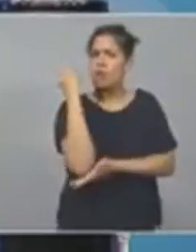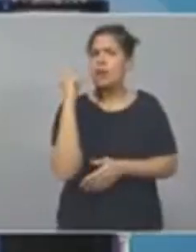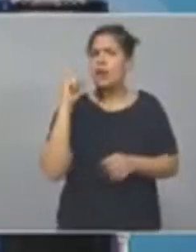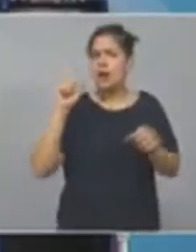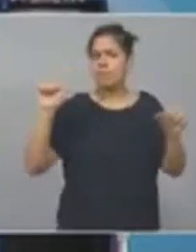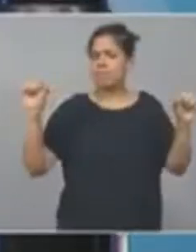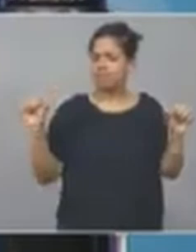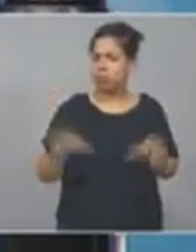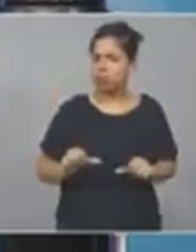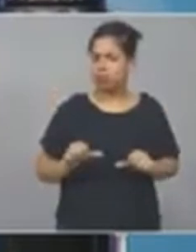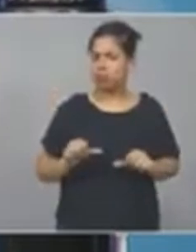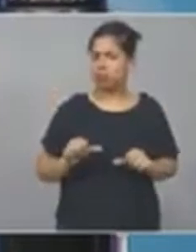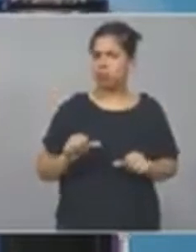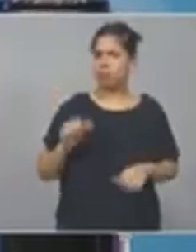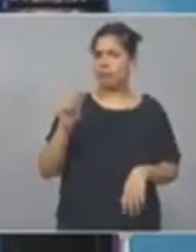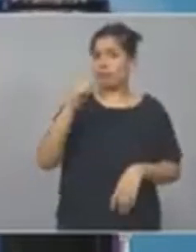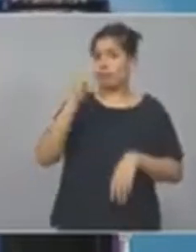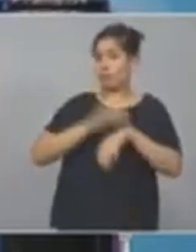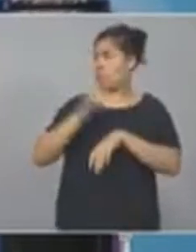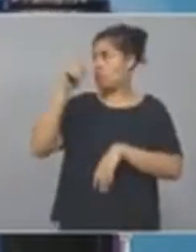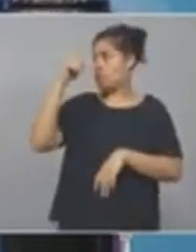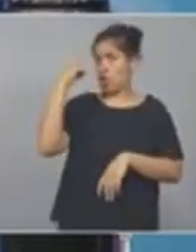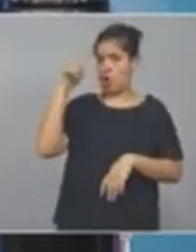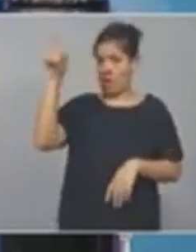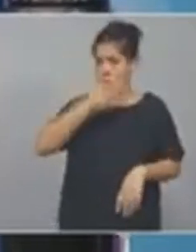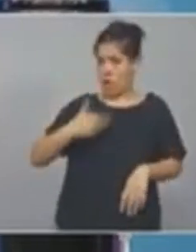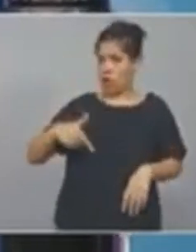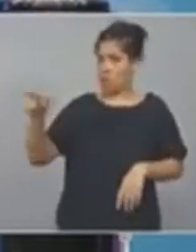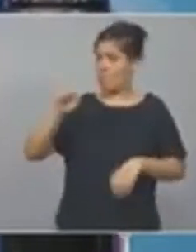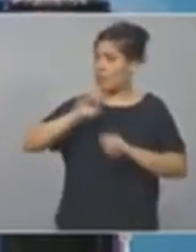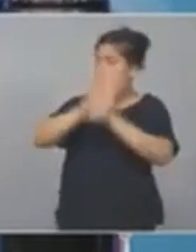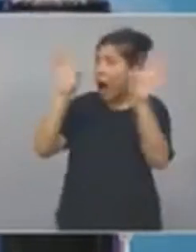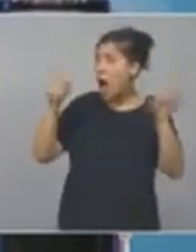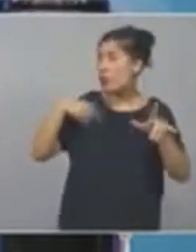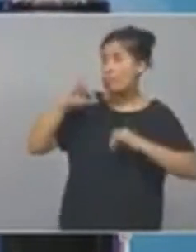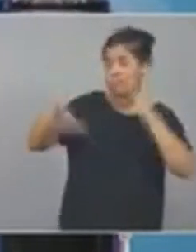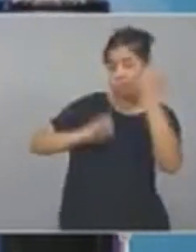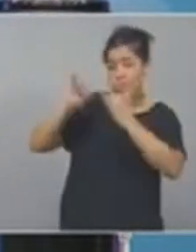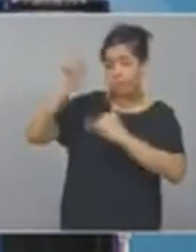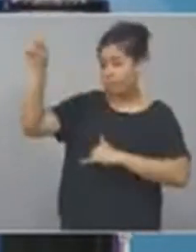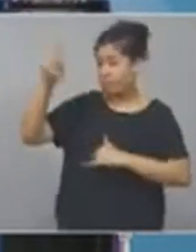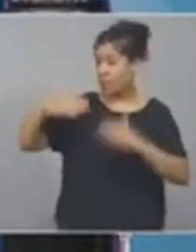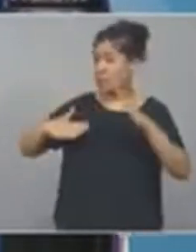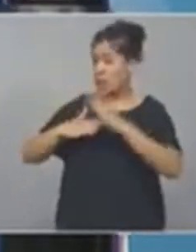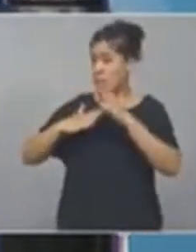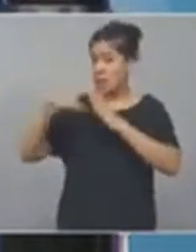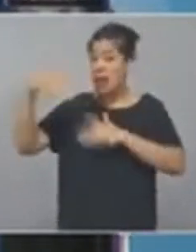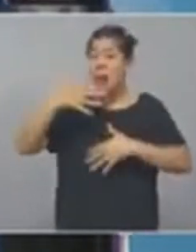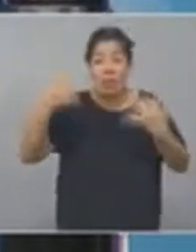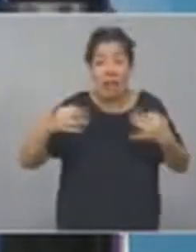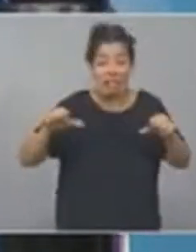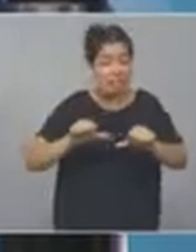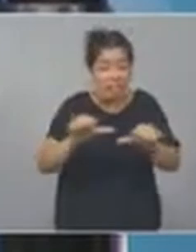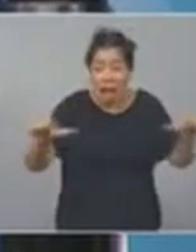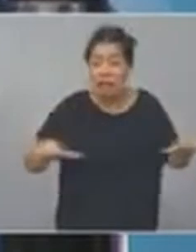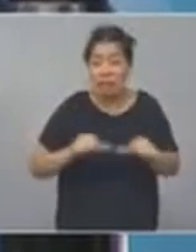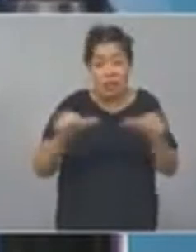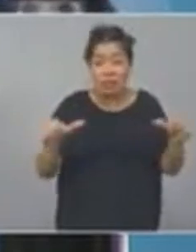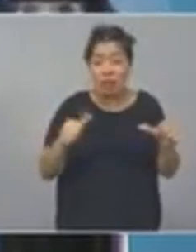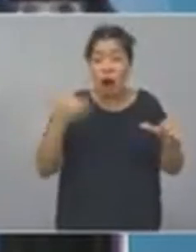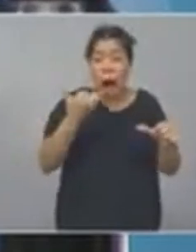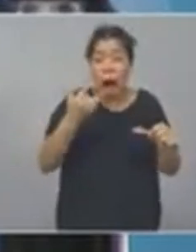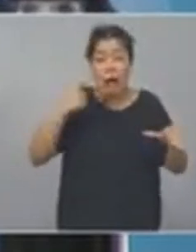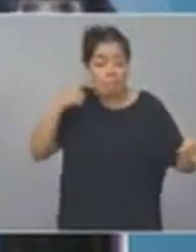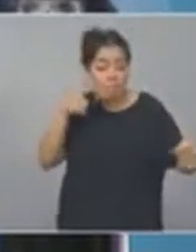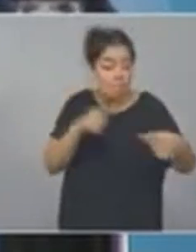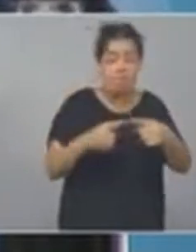decirle para que quede muy claro a las autoridades nacionales que representa un sacrificio inútil, representa un sacrificio inútil,